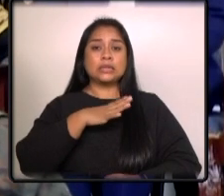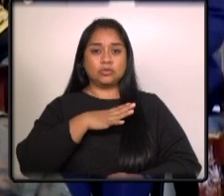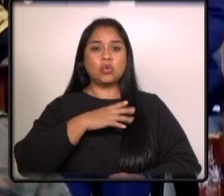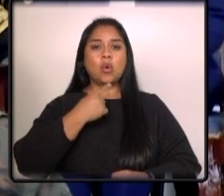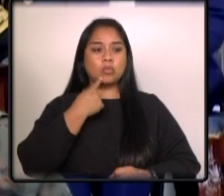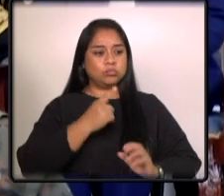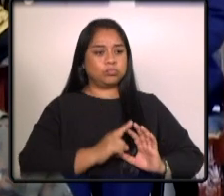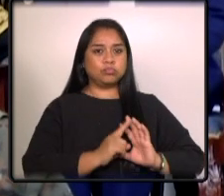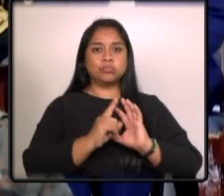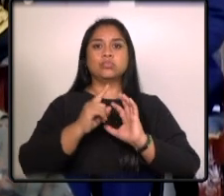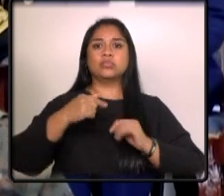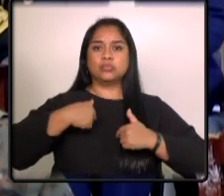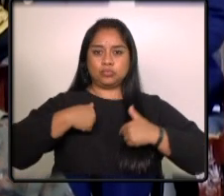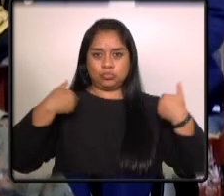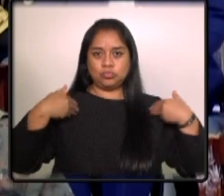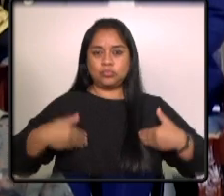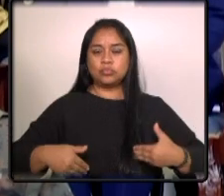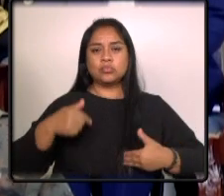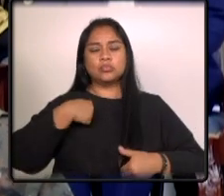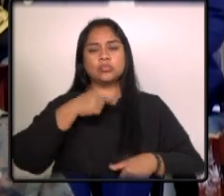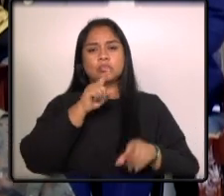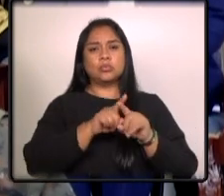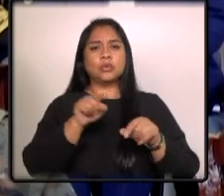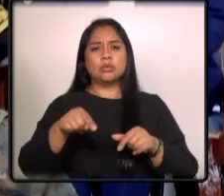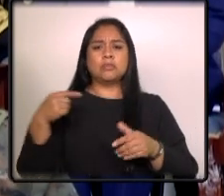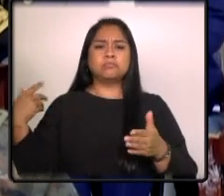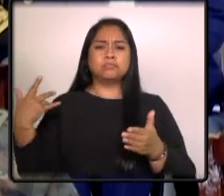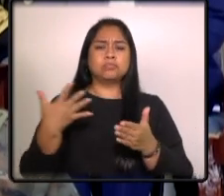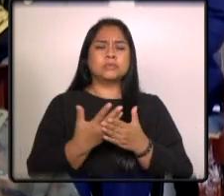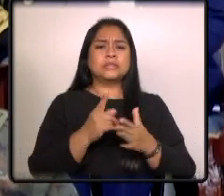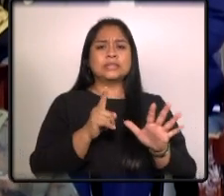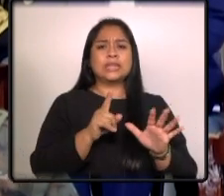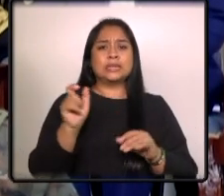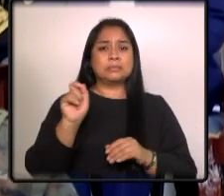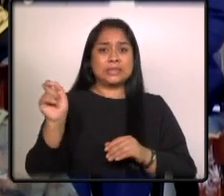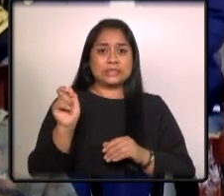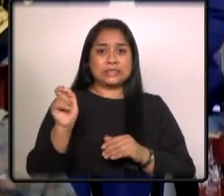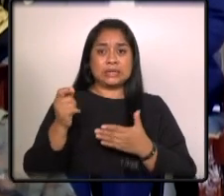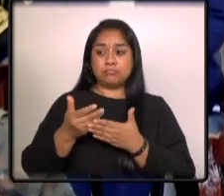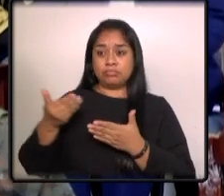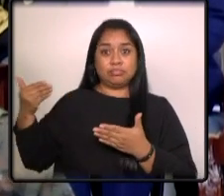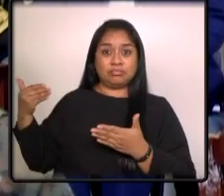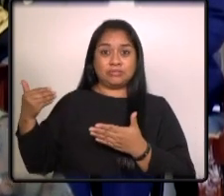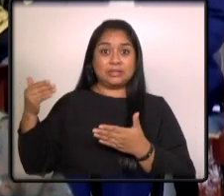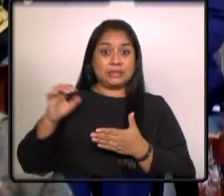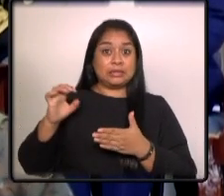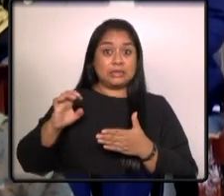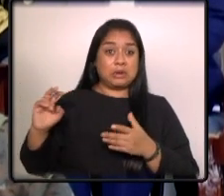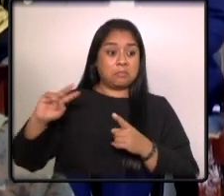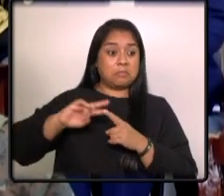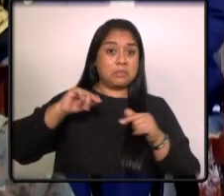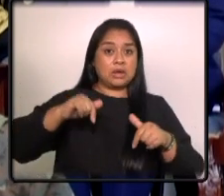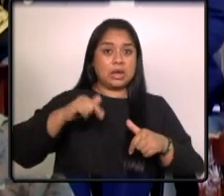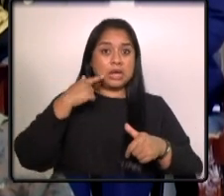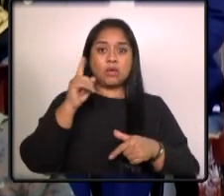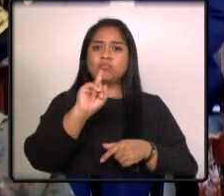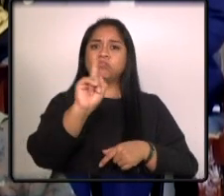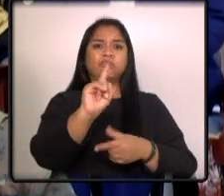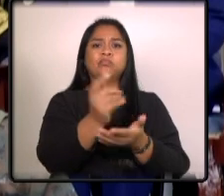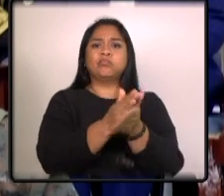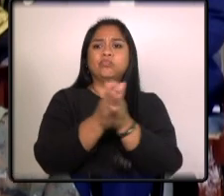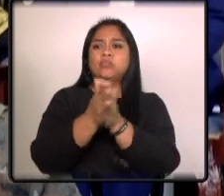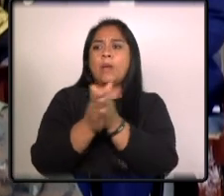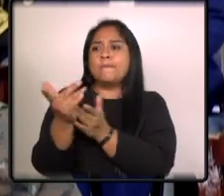privilegio de comandar durante estos casi seis meses, no es botín de nadie. El